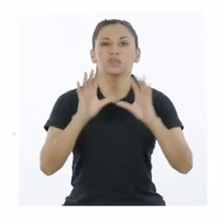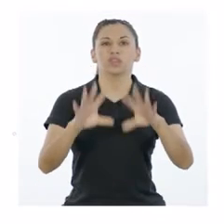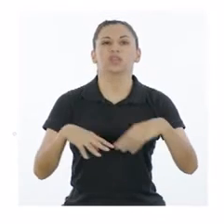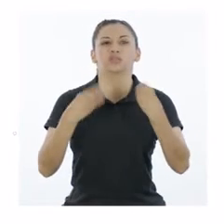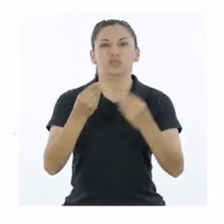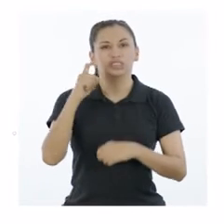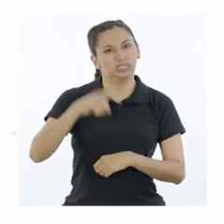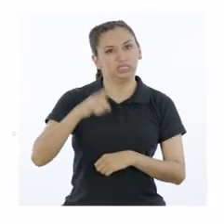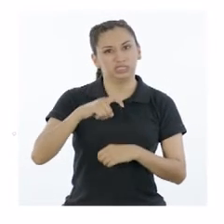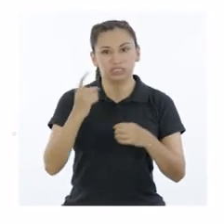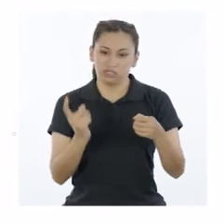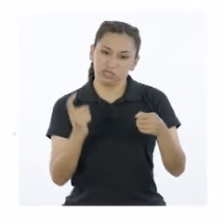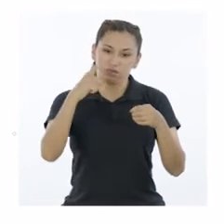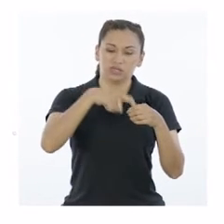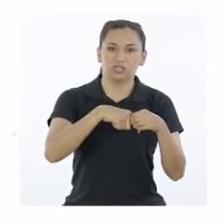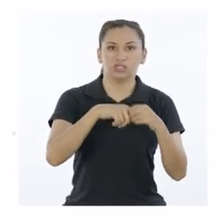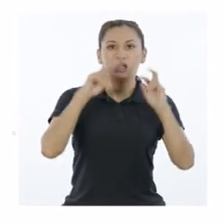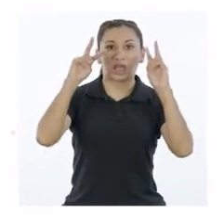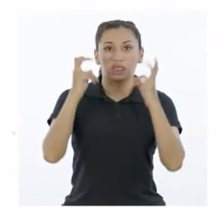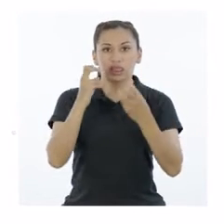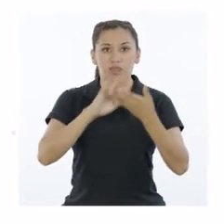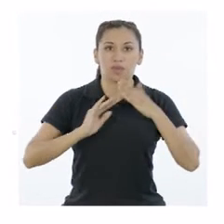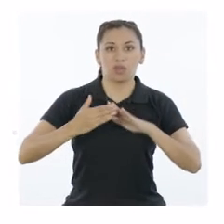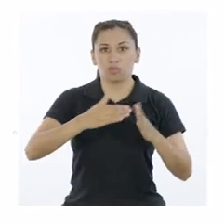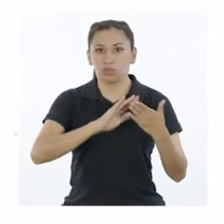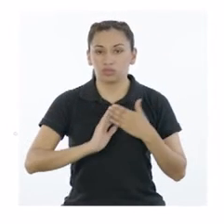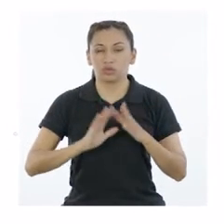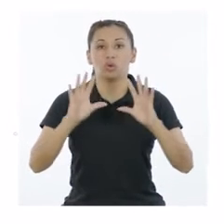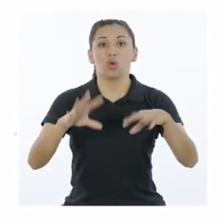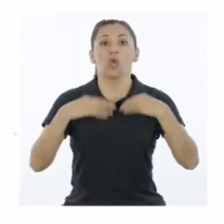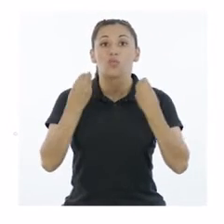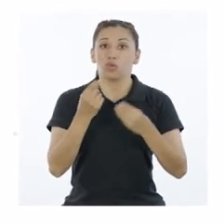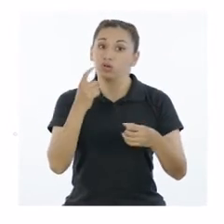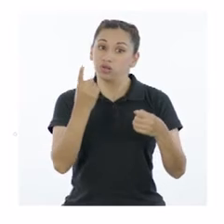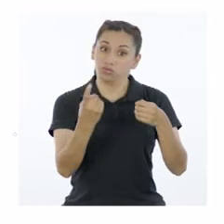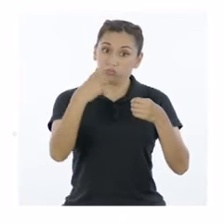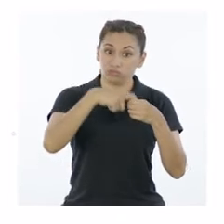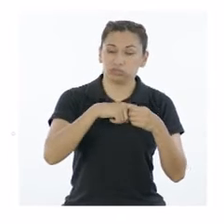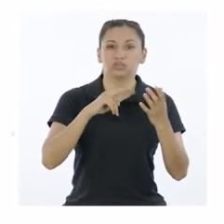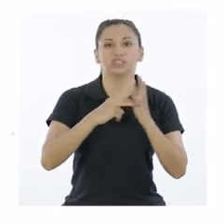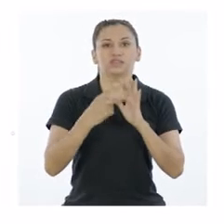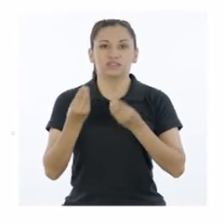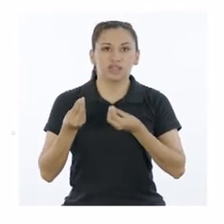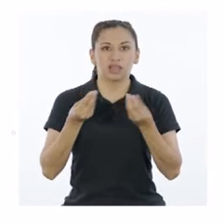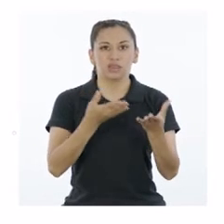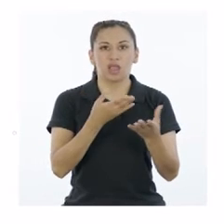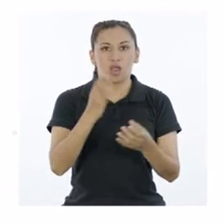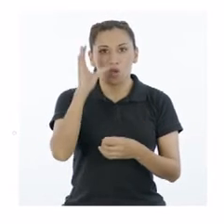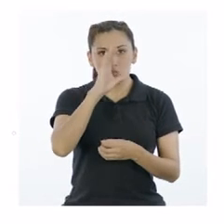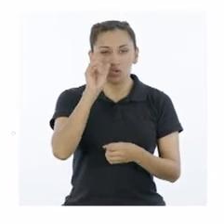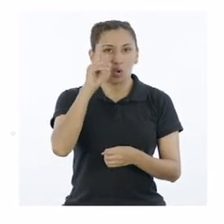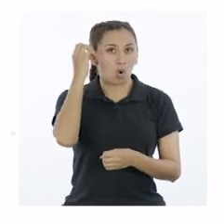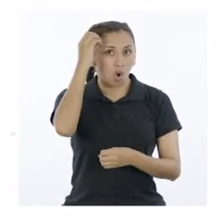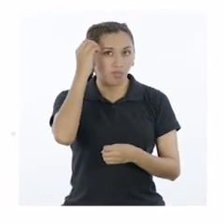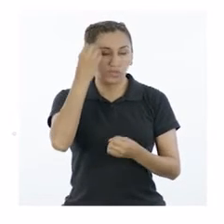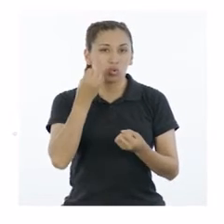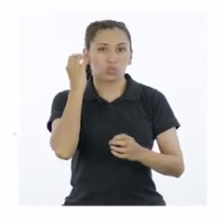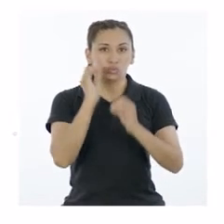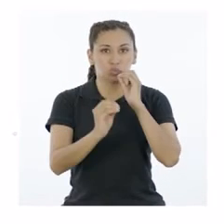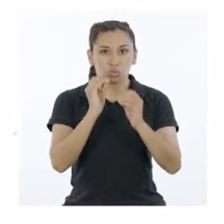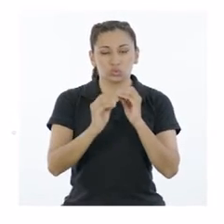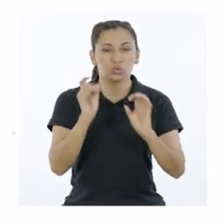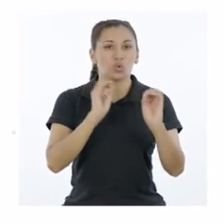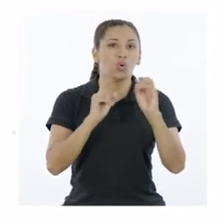¿Por qué es necesario participar en asuntos públicos? Porque de esa manera se contribuye a solucionar una